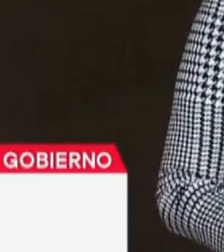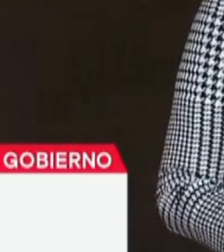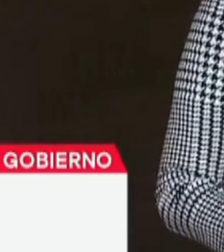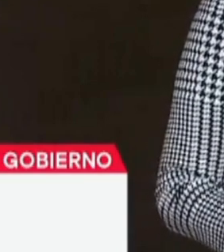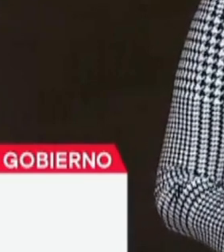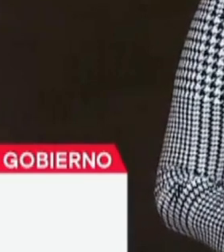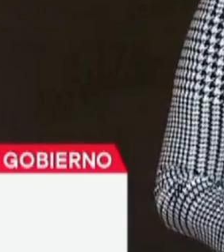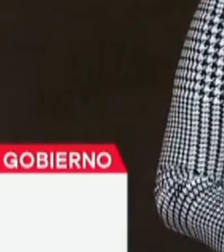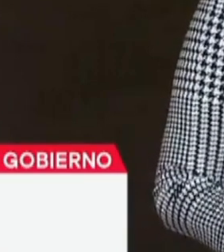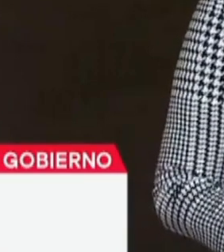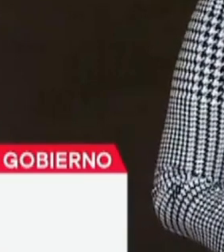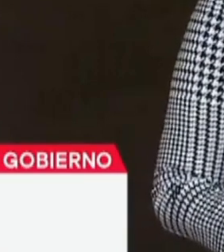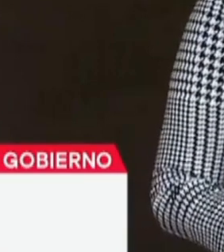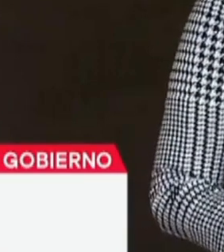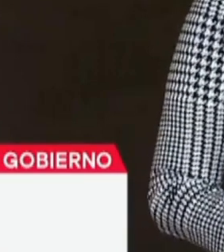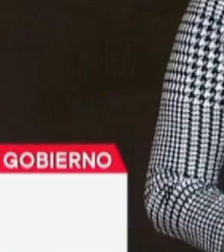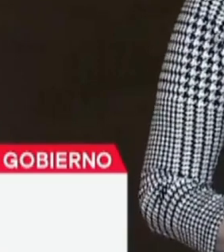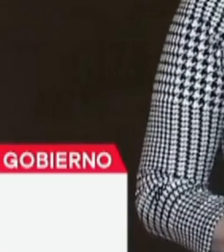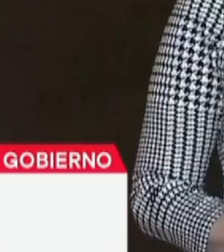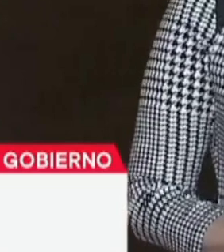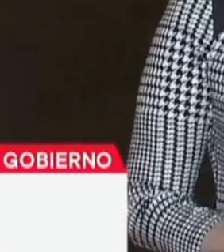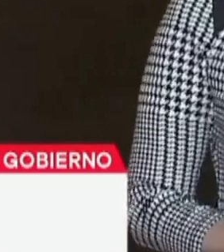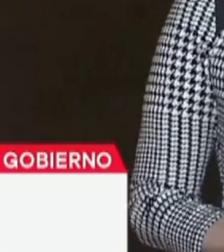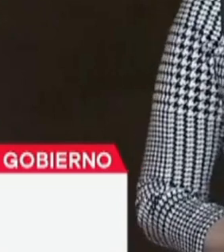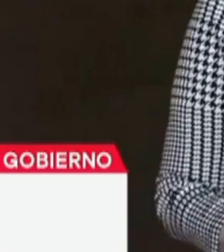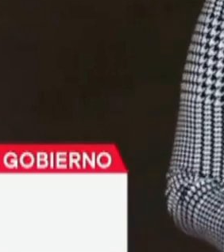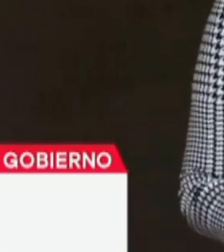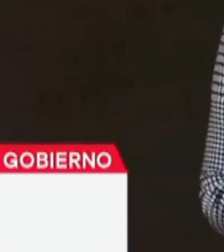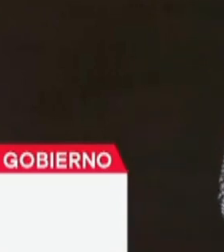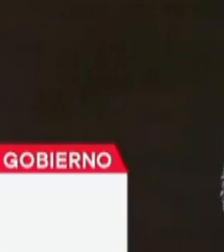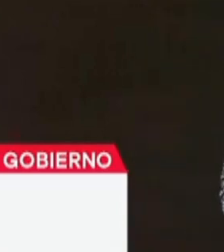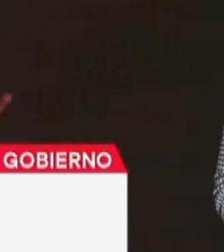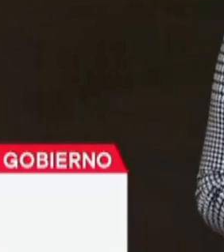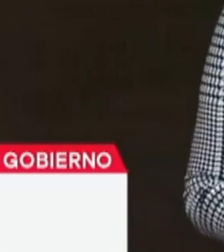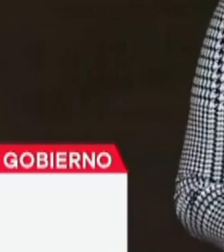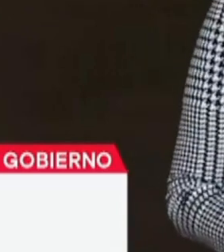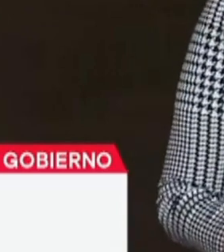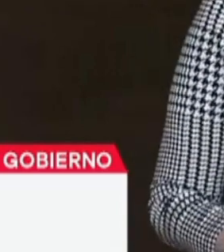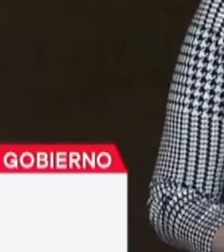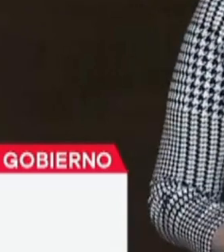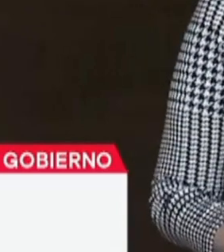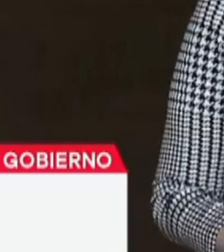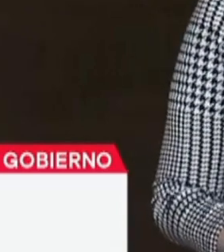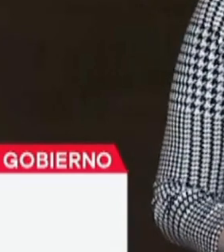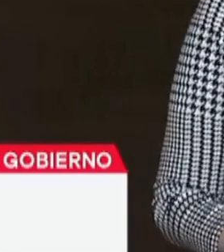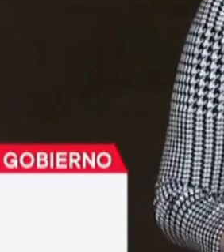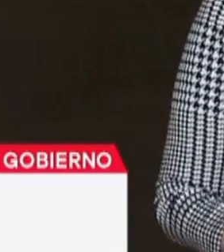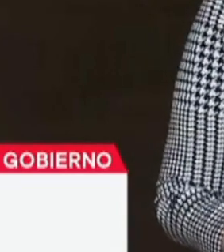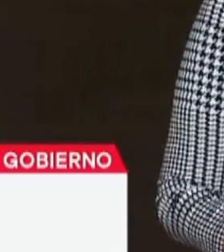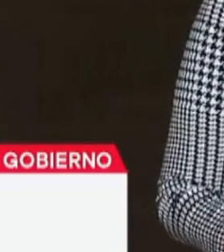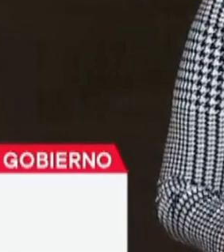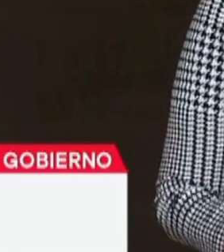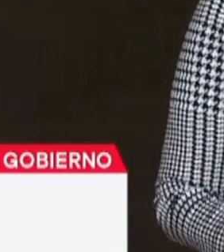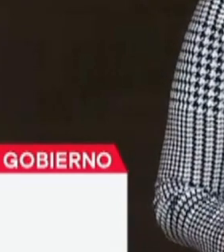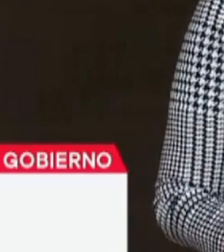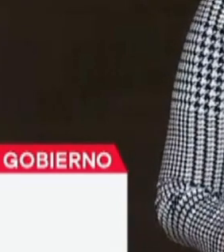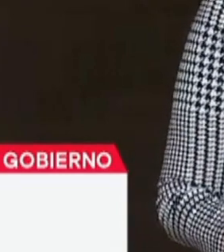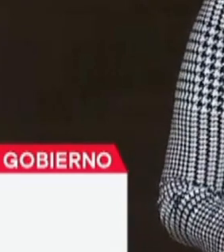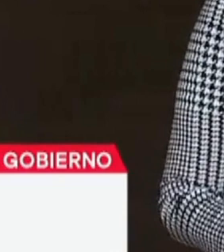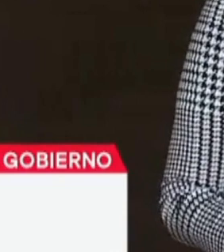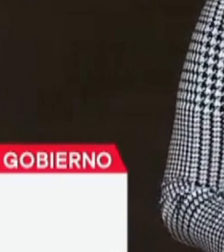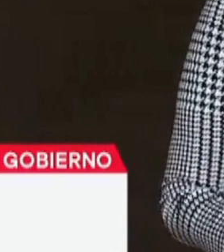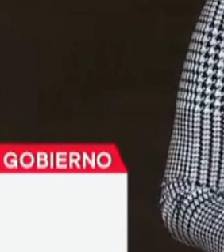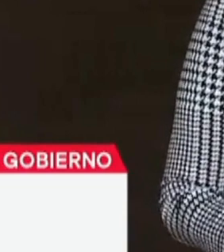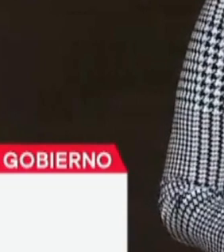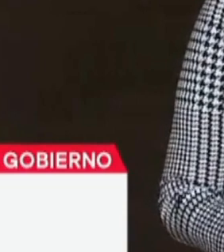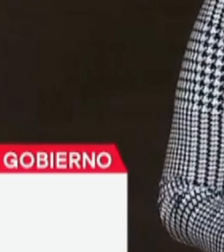Sin embargo, por esa situación política del presidente del norte de México, hasta ahora